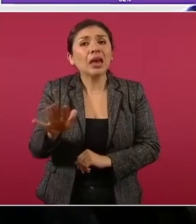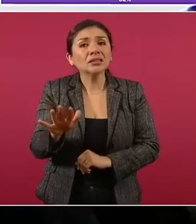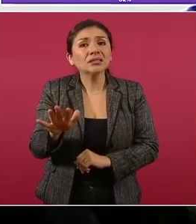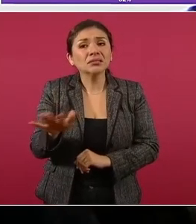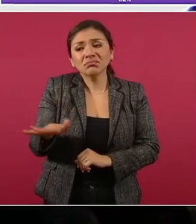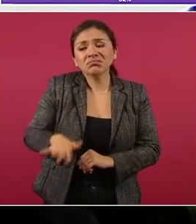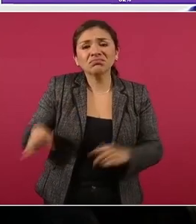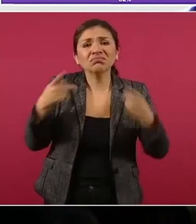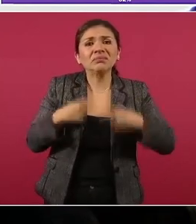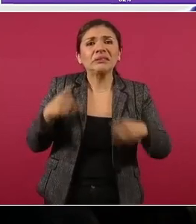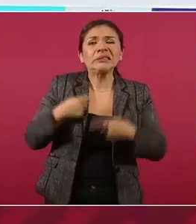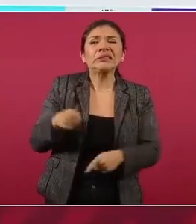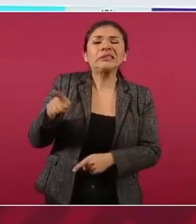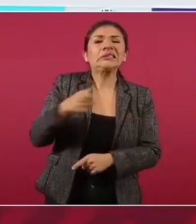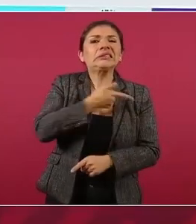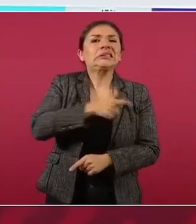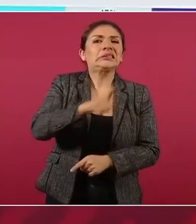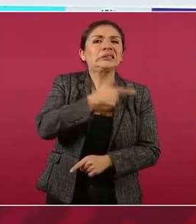aceptación.